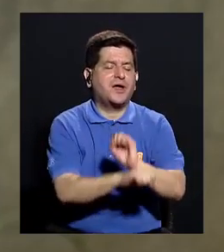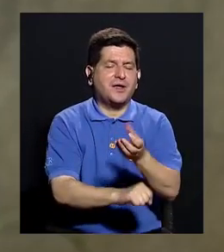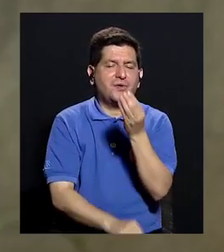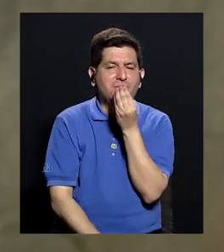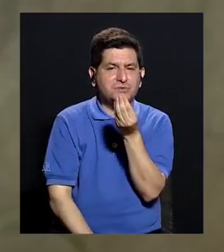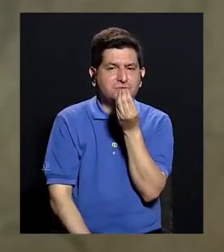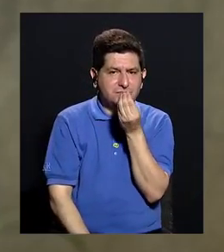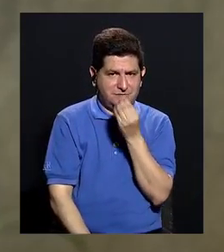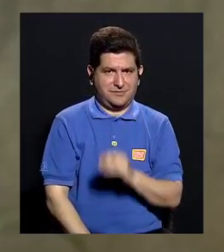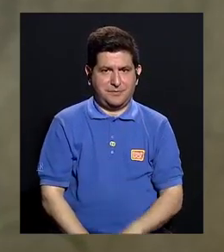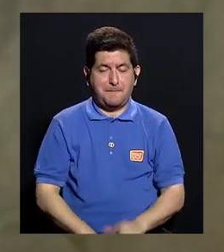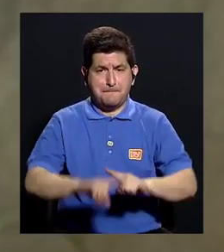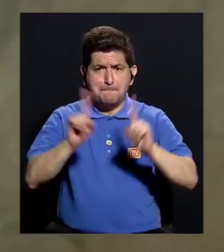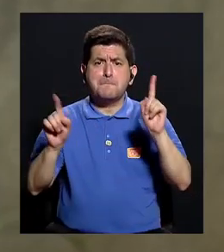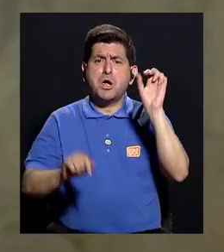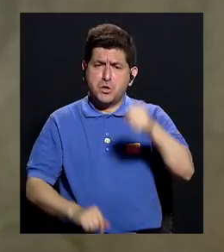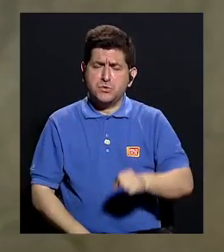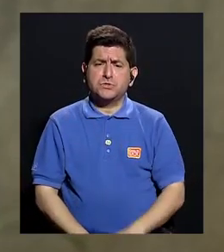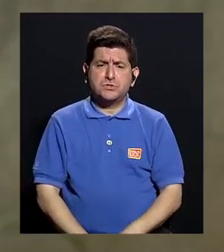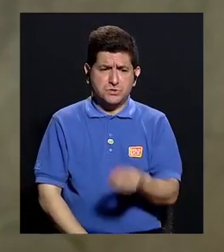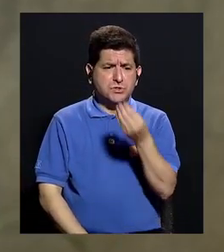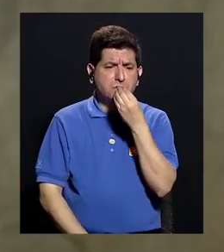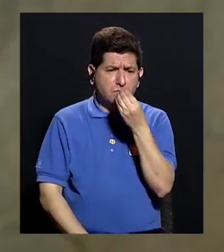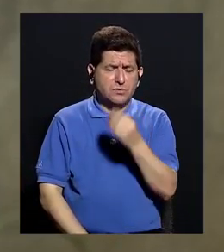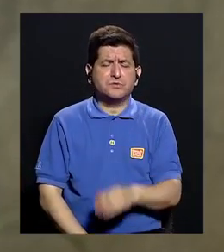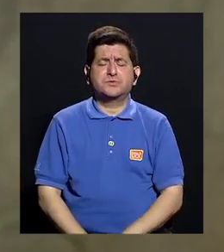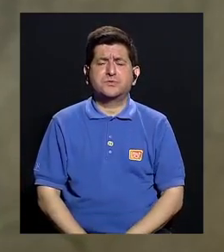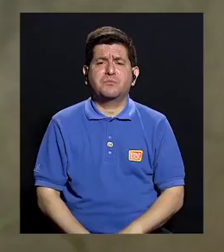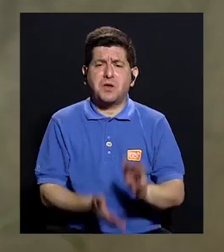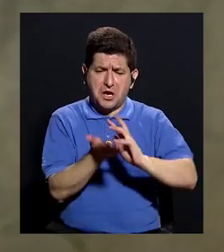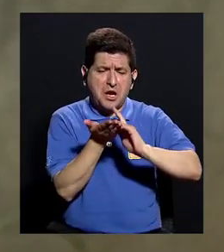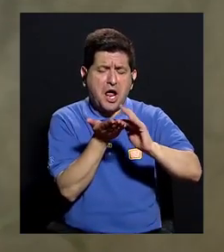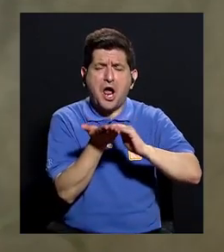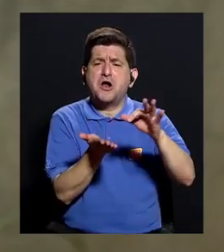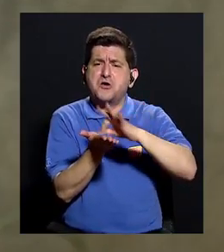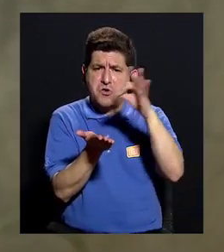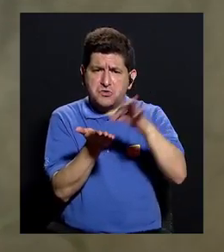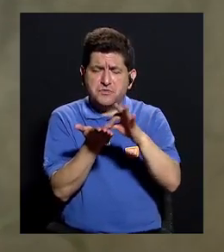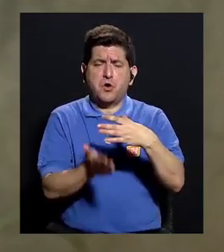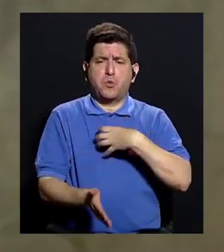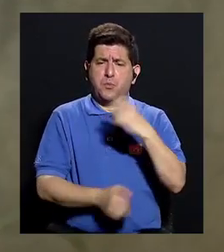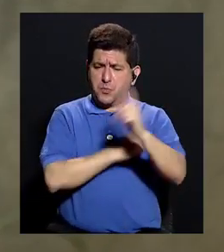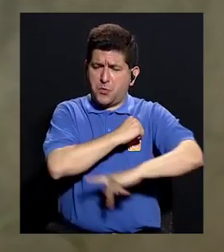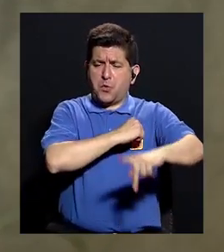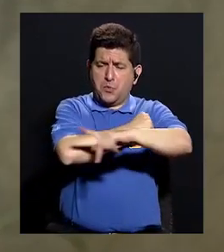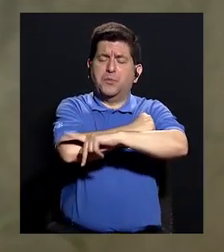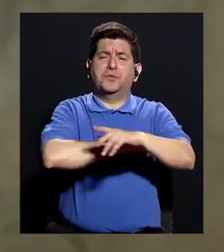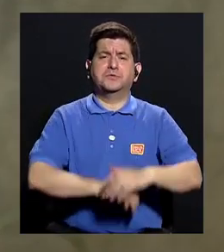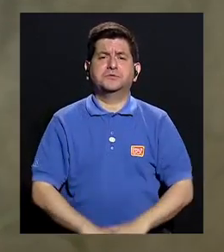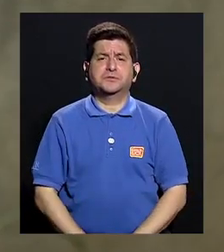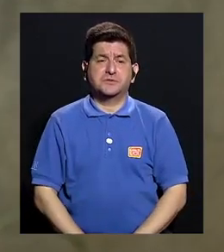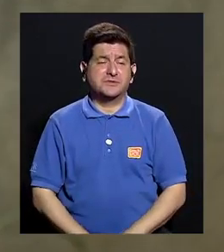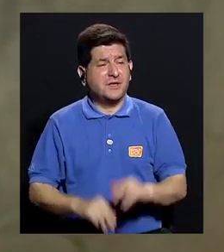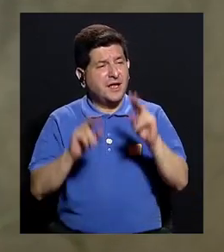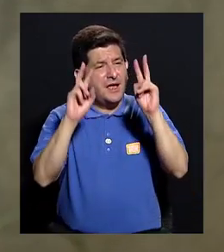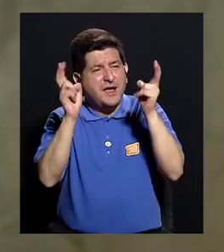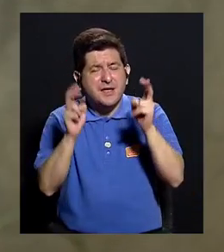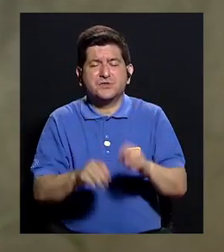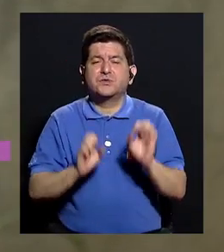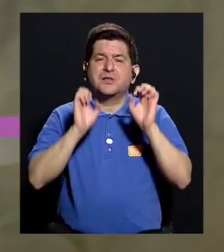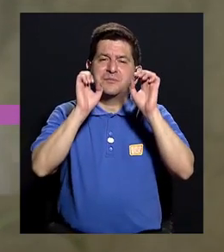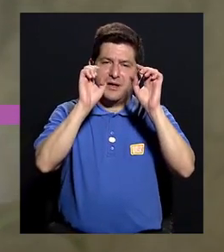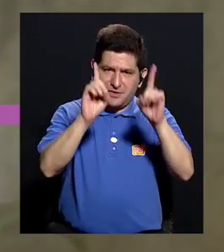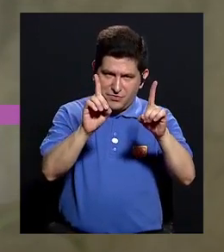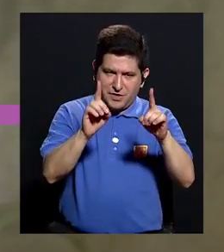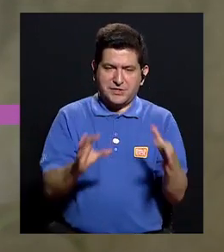costumbre alimentaria, ¿verdad? Pero sí podemos consumir alimentos tradicionales, por ejemplo, como las rocidas los frijoles que son típicos de nuestro país. Entonces, es un tema